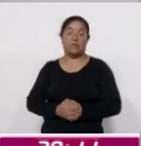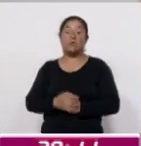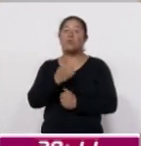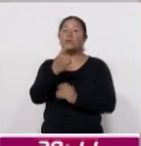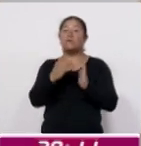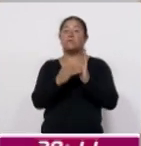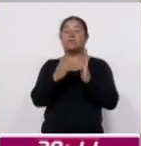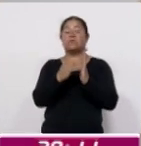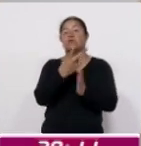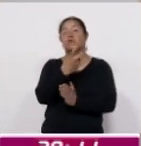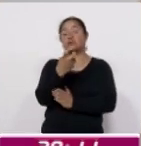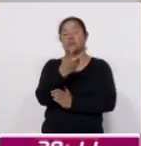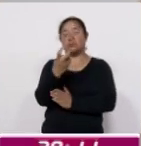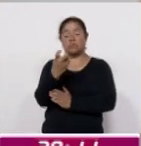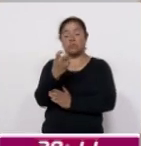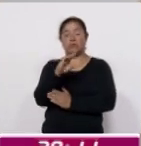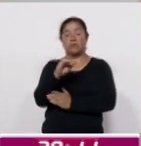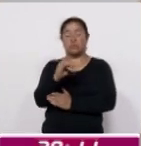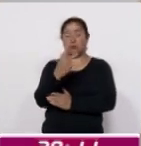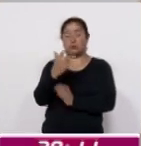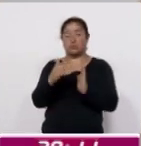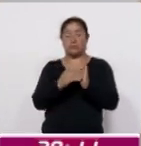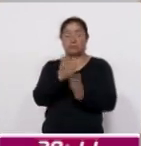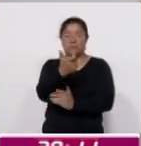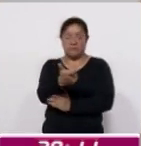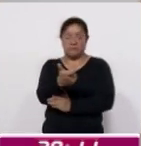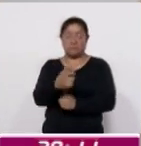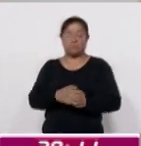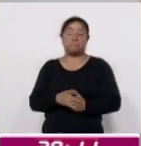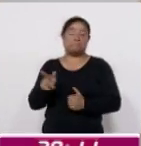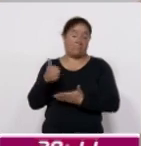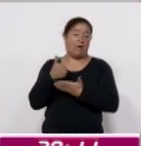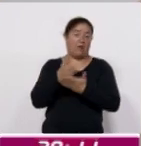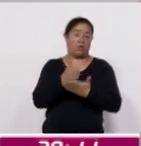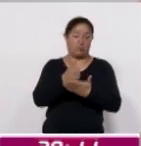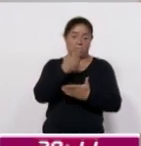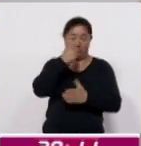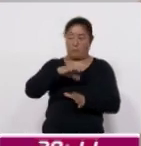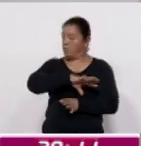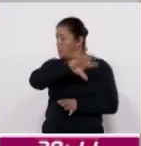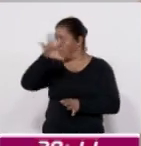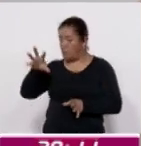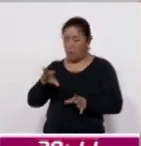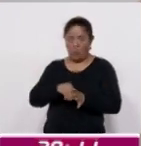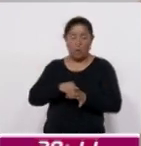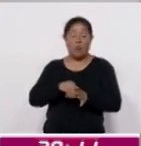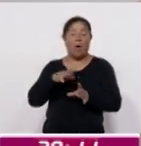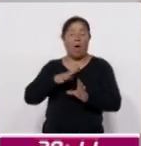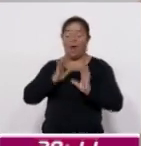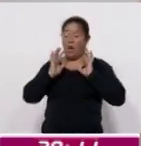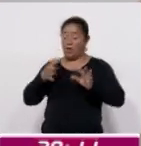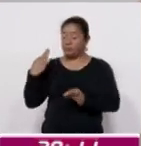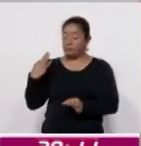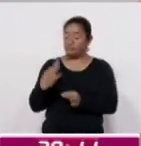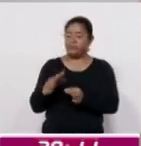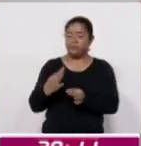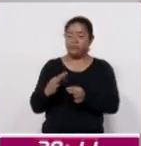millón 298 mil pesos y que ayuda para completar todo el complejo que aquí se está